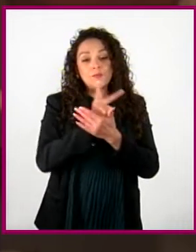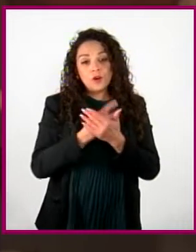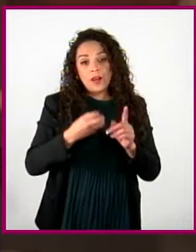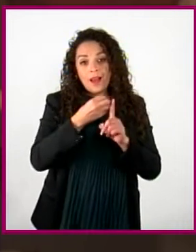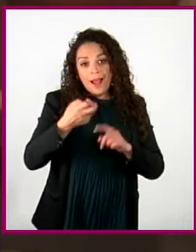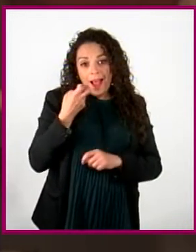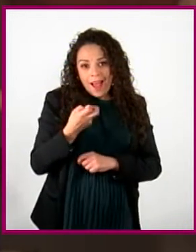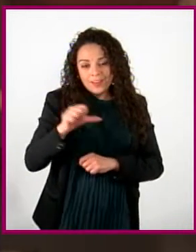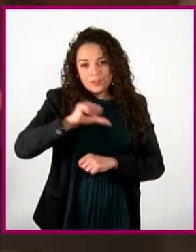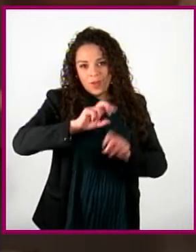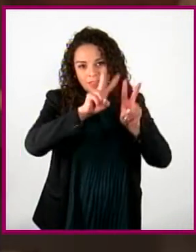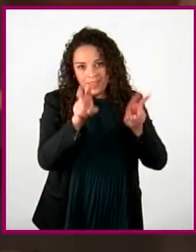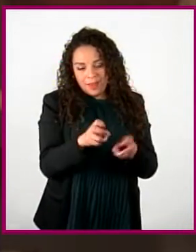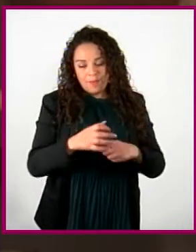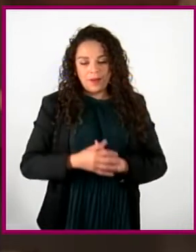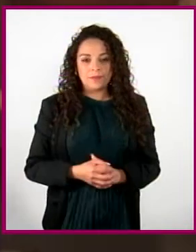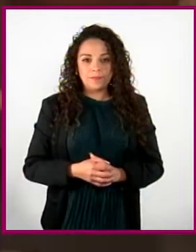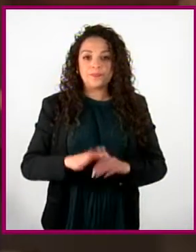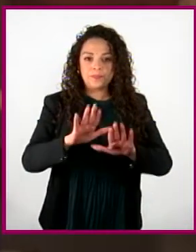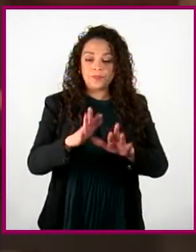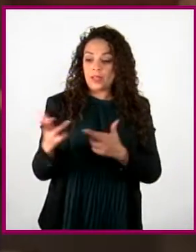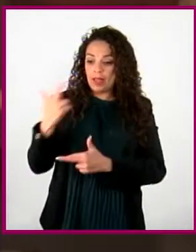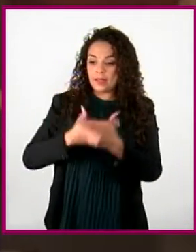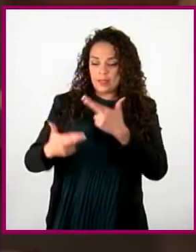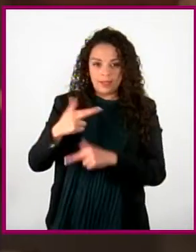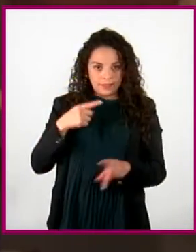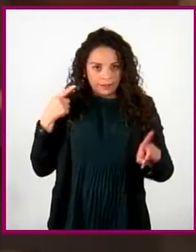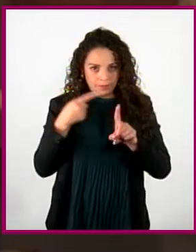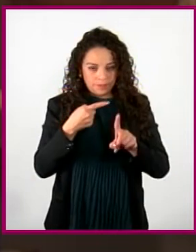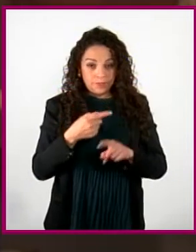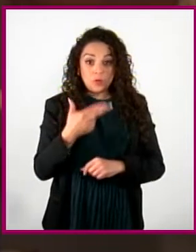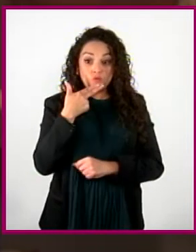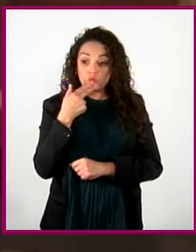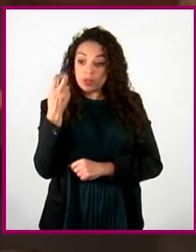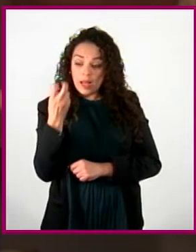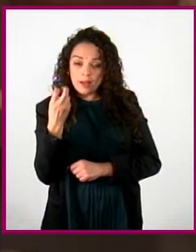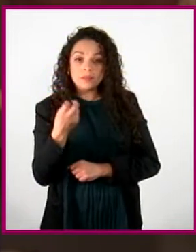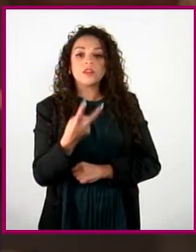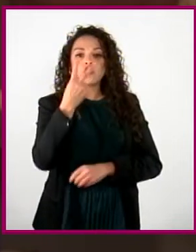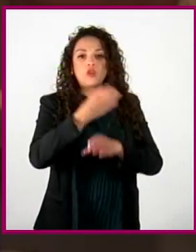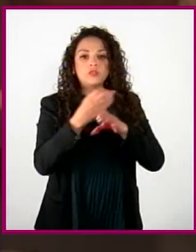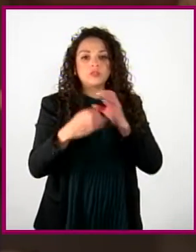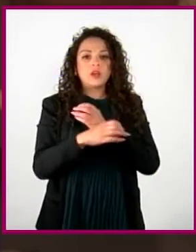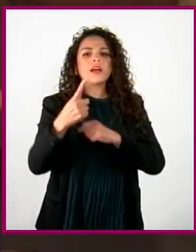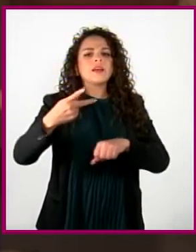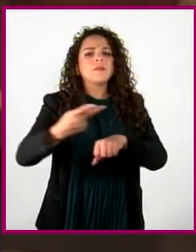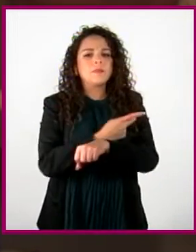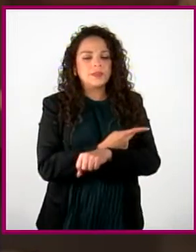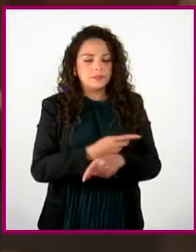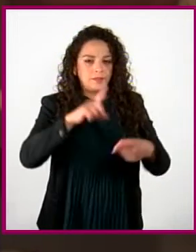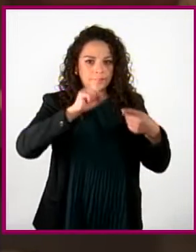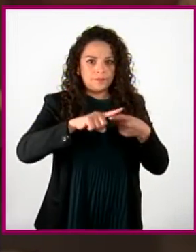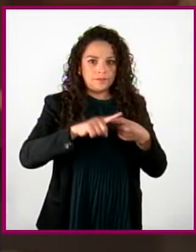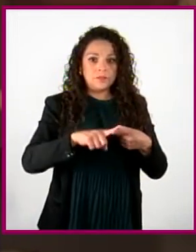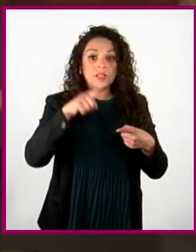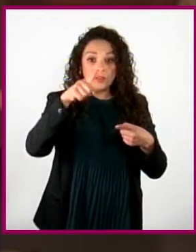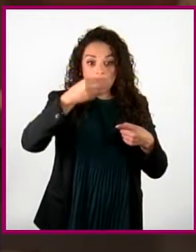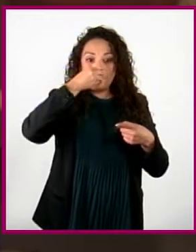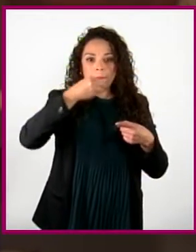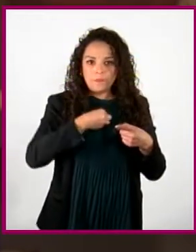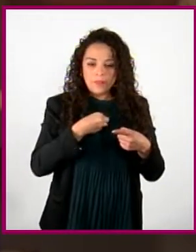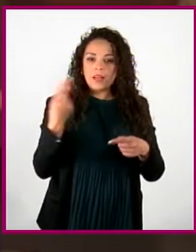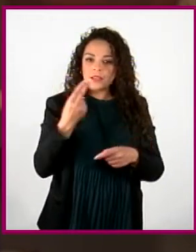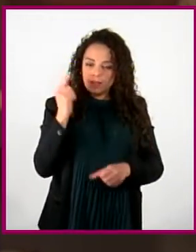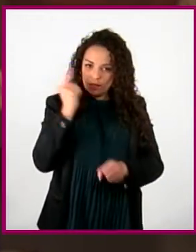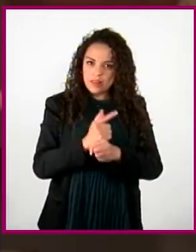Bueno, regresando al punto, al usar esta fórmula suceden dos cosas. Primero, te obligas a identificar lo que sientes y la acción que lo